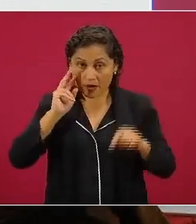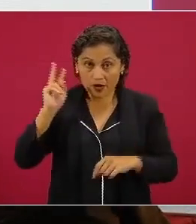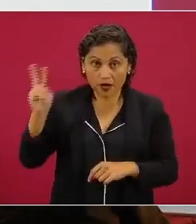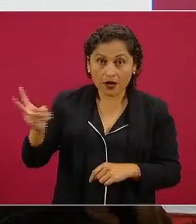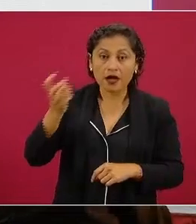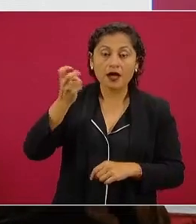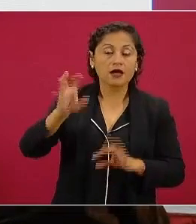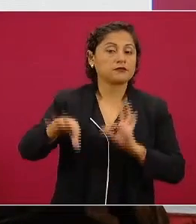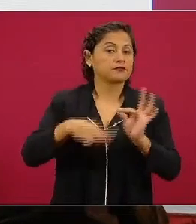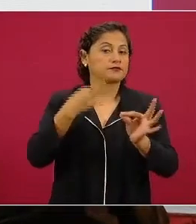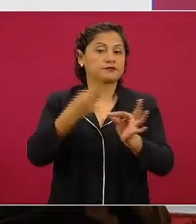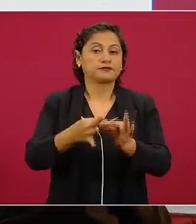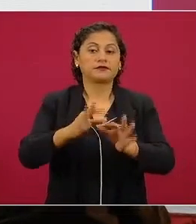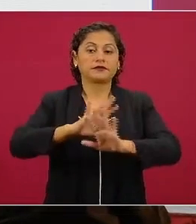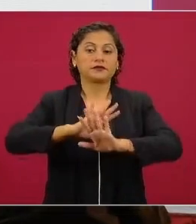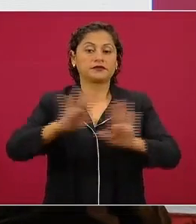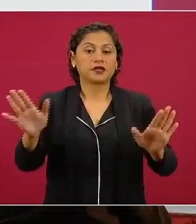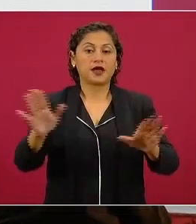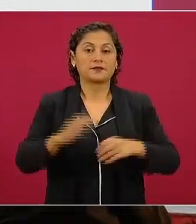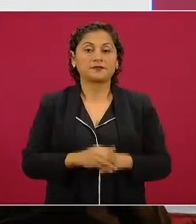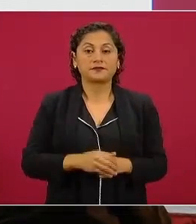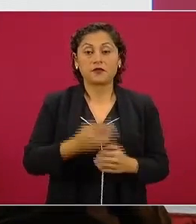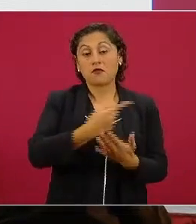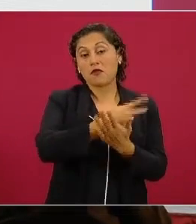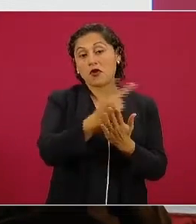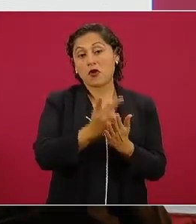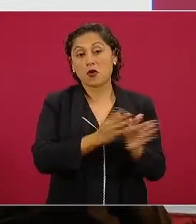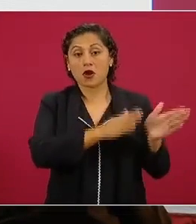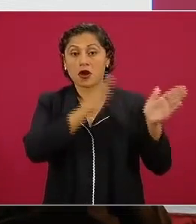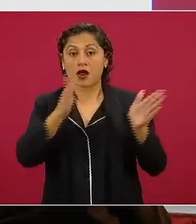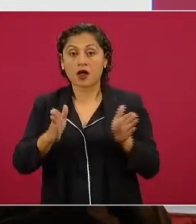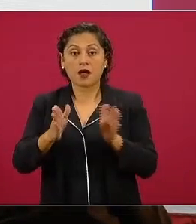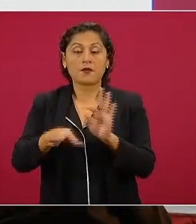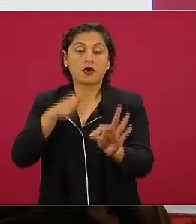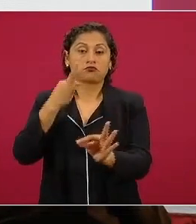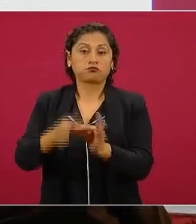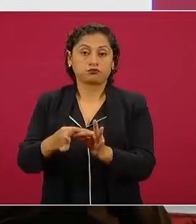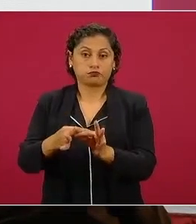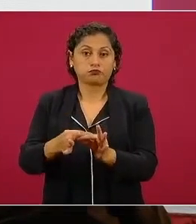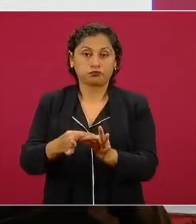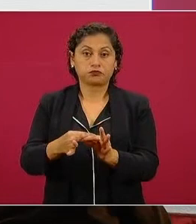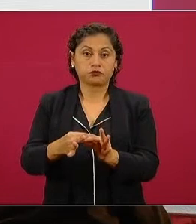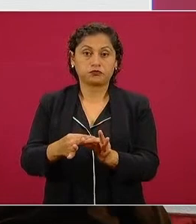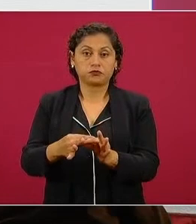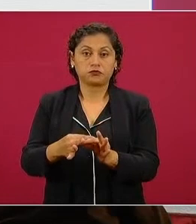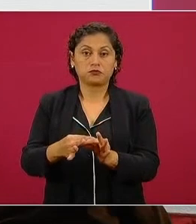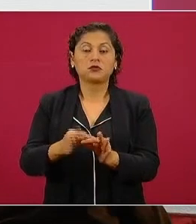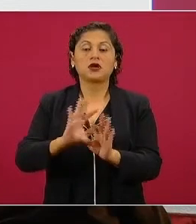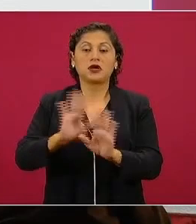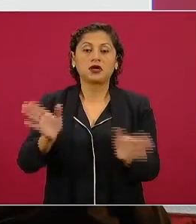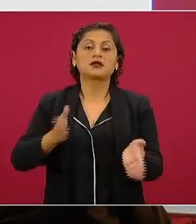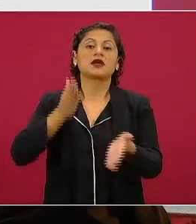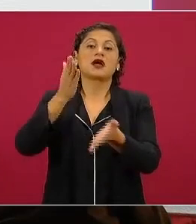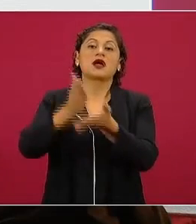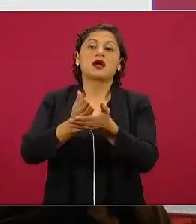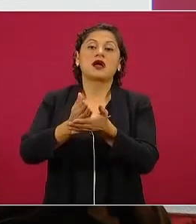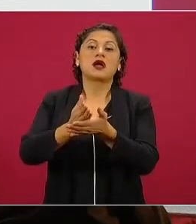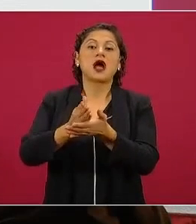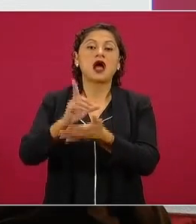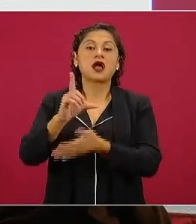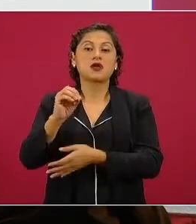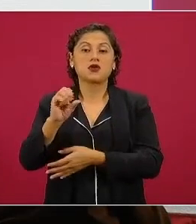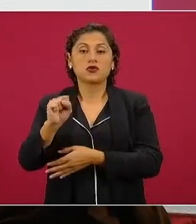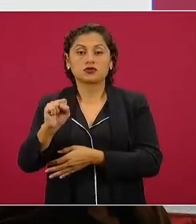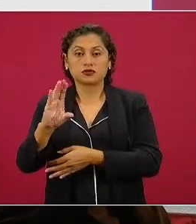les diría que ya la primera etapa está concluida ya estuvimos en los cabos inaugurando